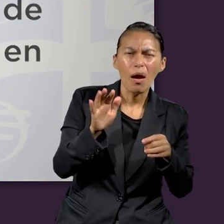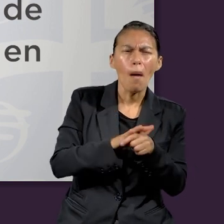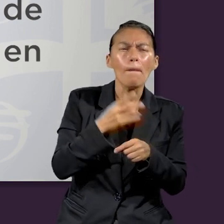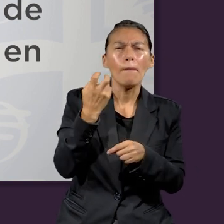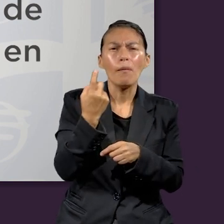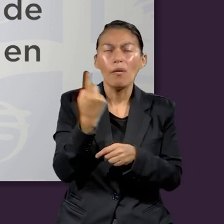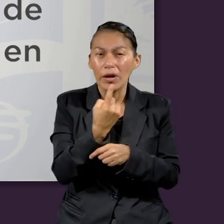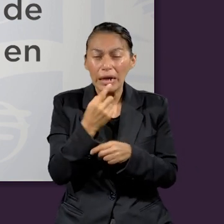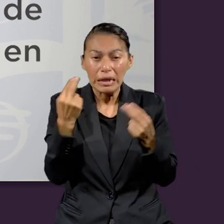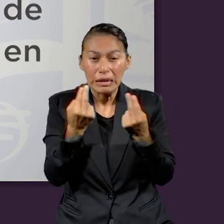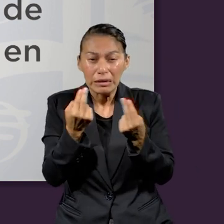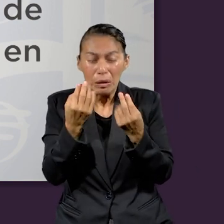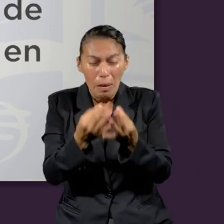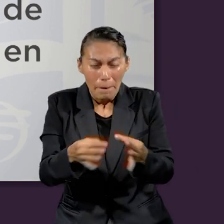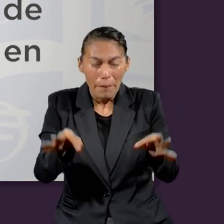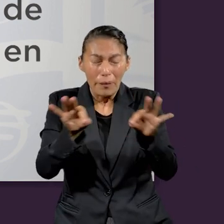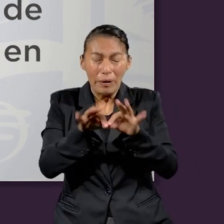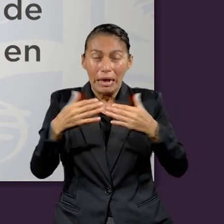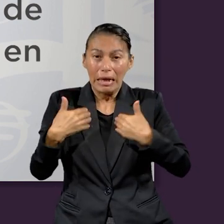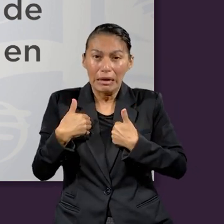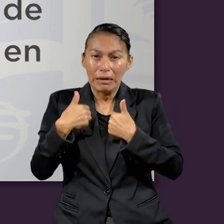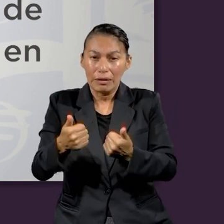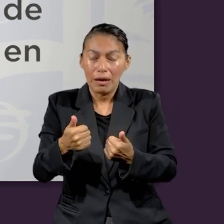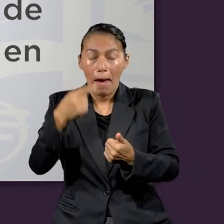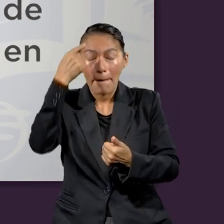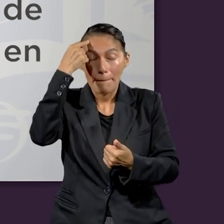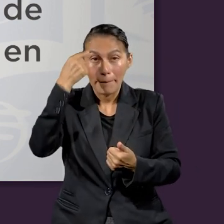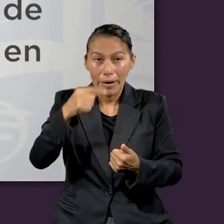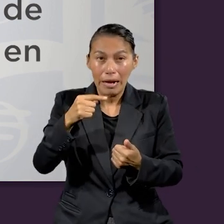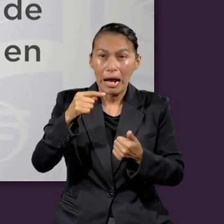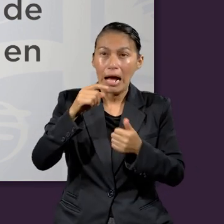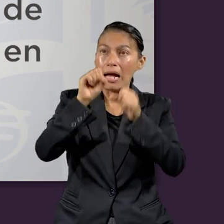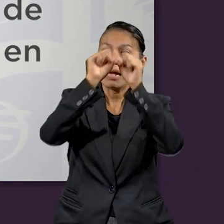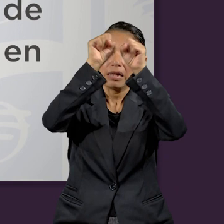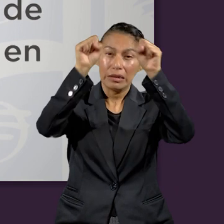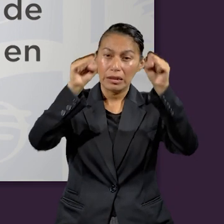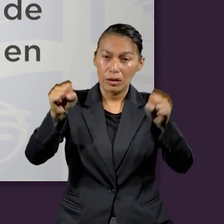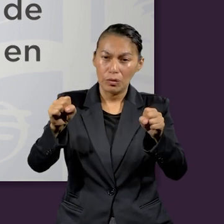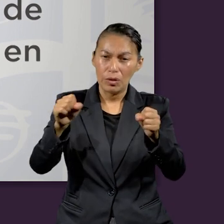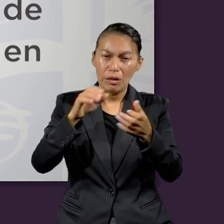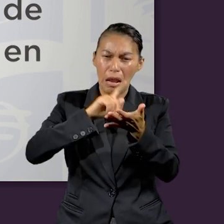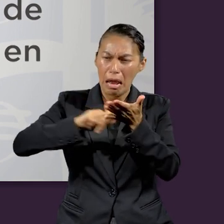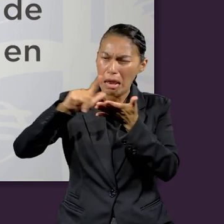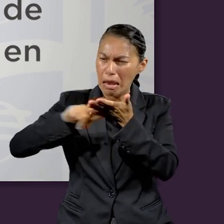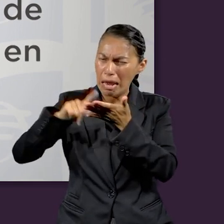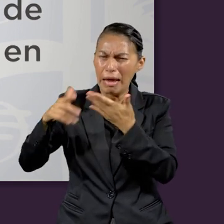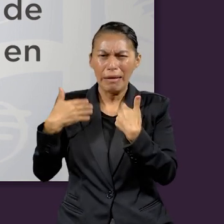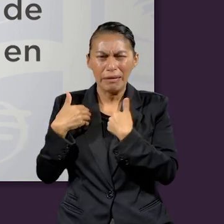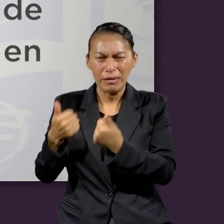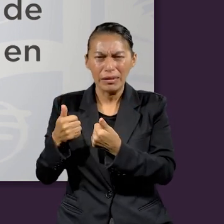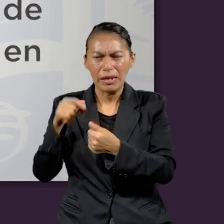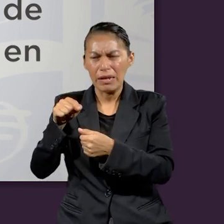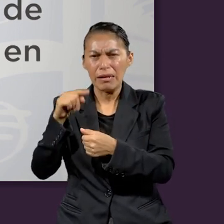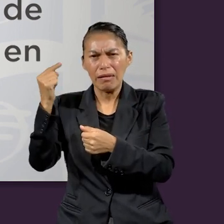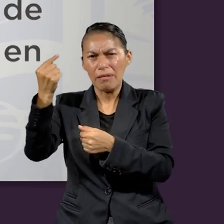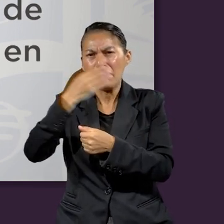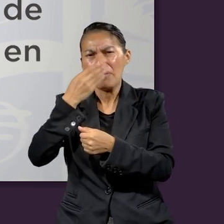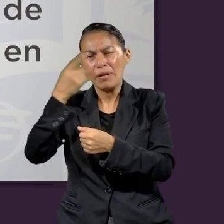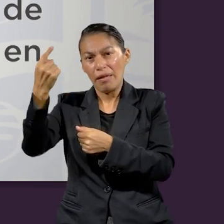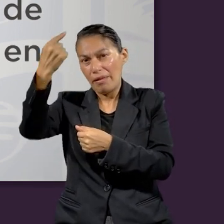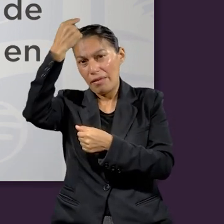Daniel? ¿Por qué esto es importante para entender el significado de la purificación del santuario en Daniel 8.14?